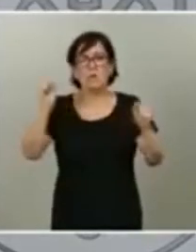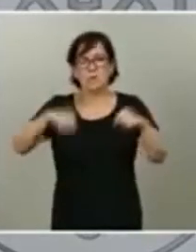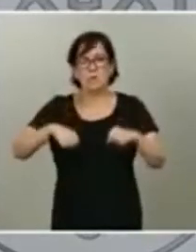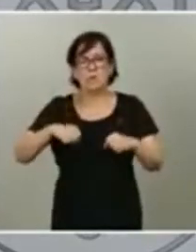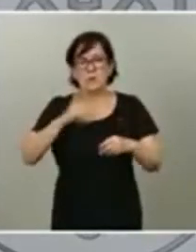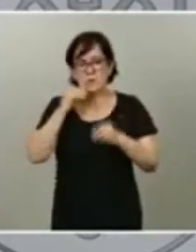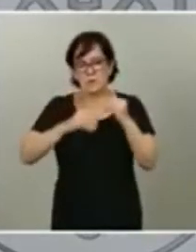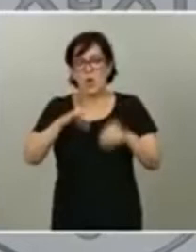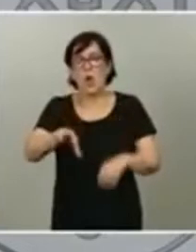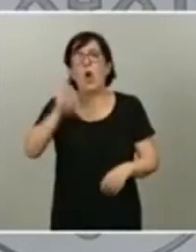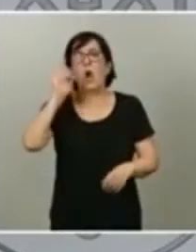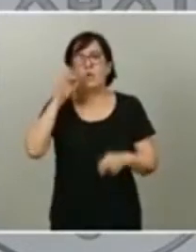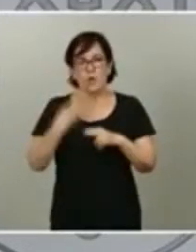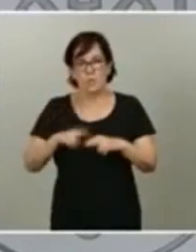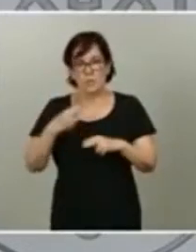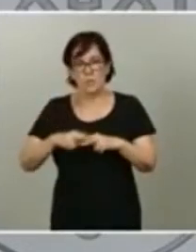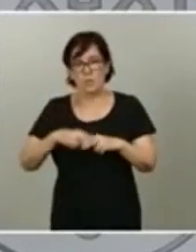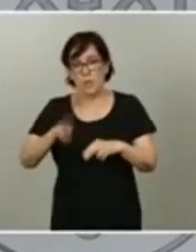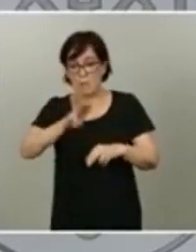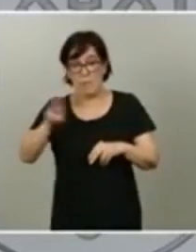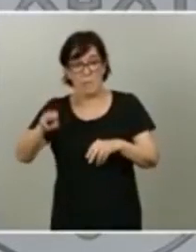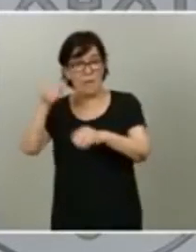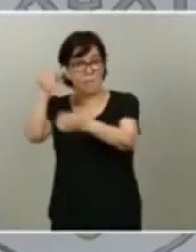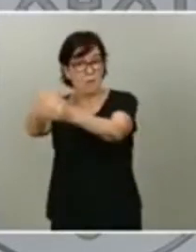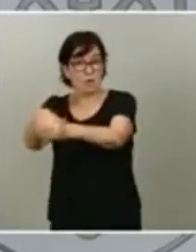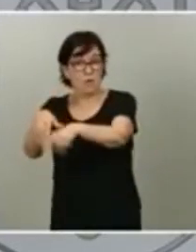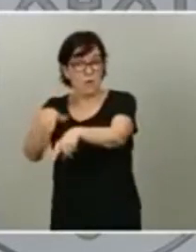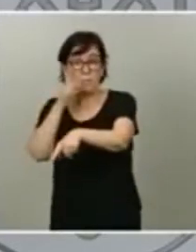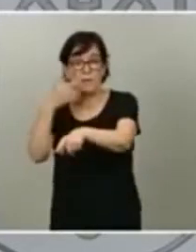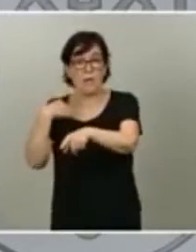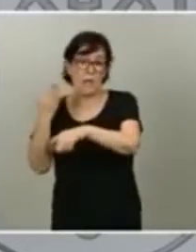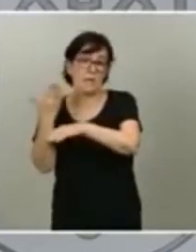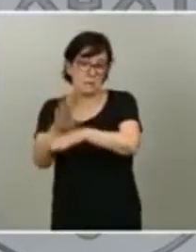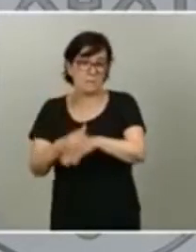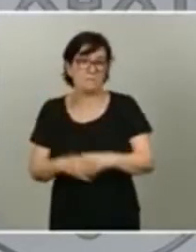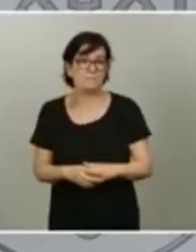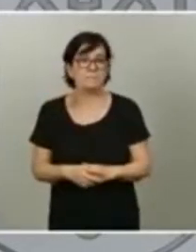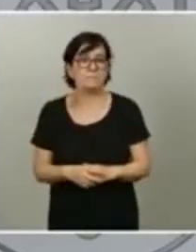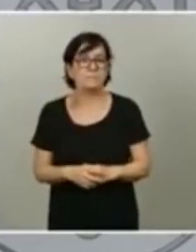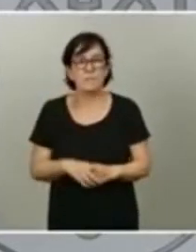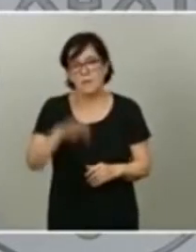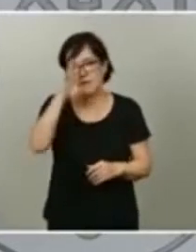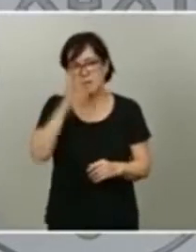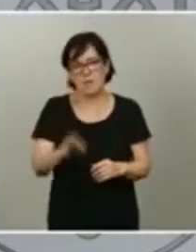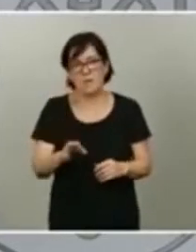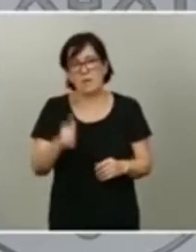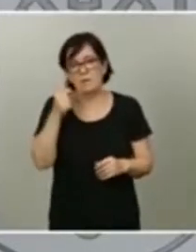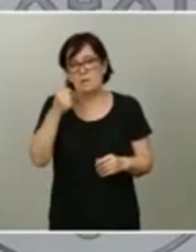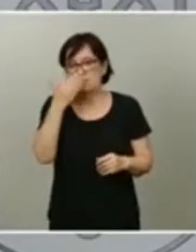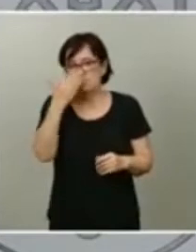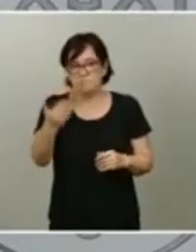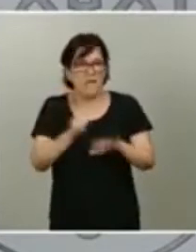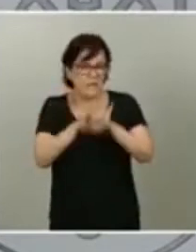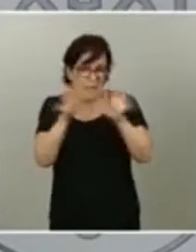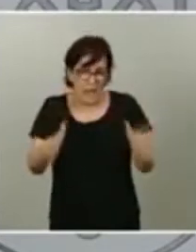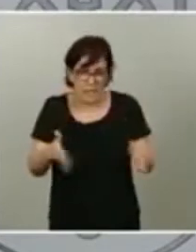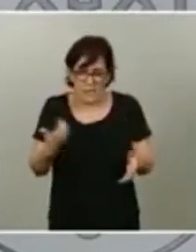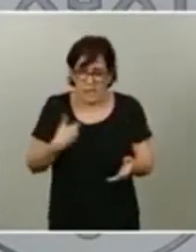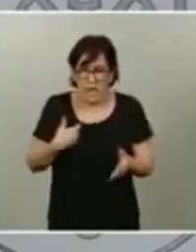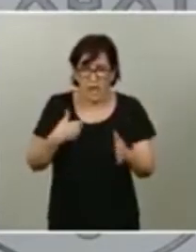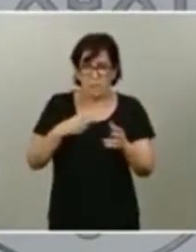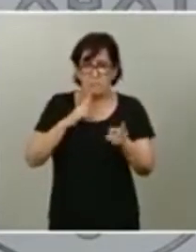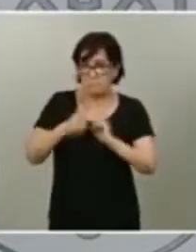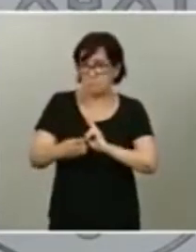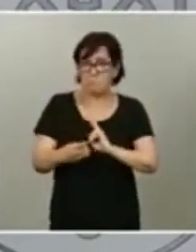política en el partido popular para ser representado creo que ha sido bastante explícita respecto a la